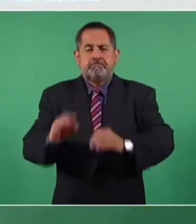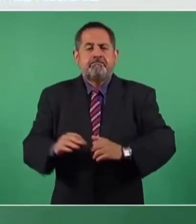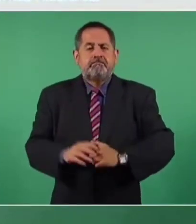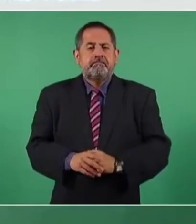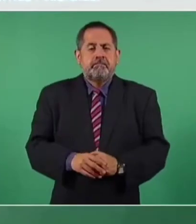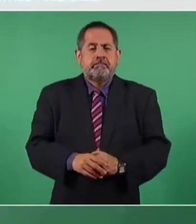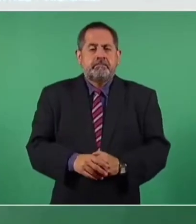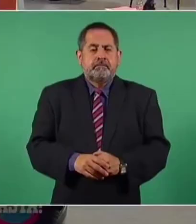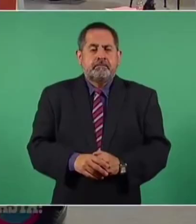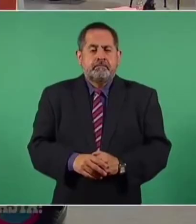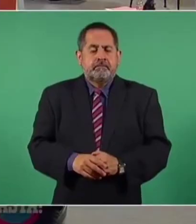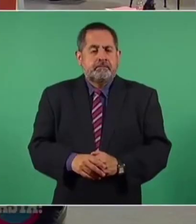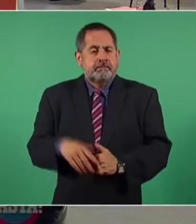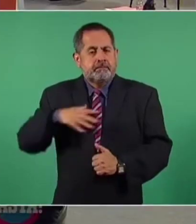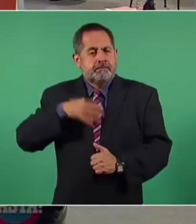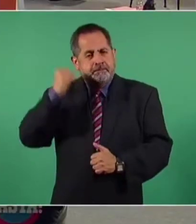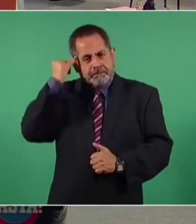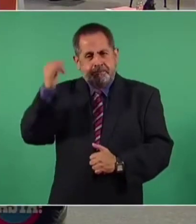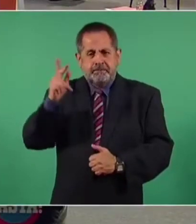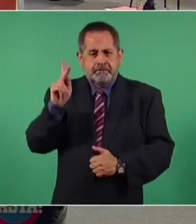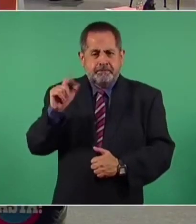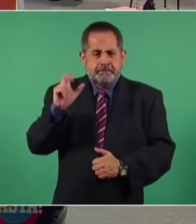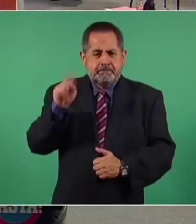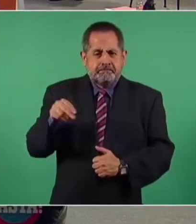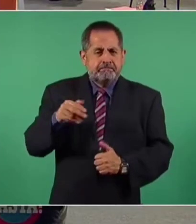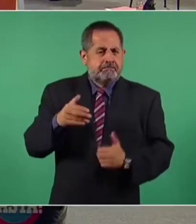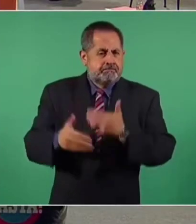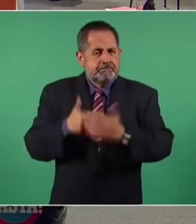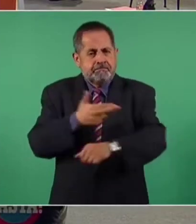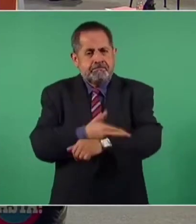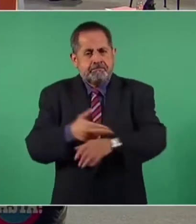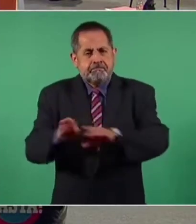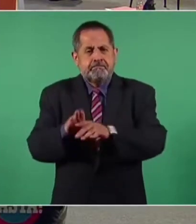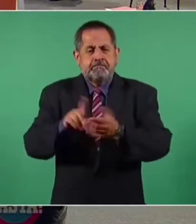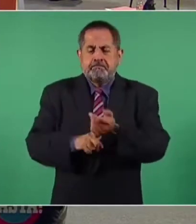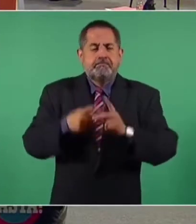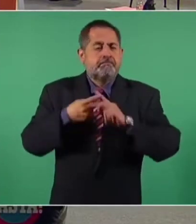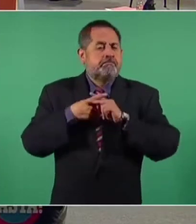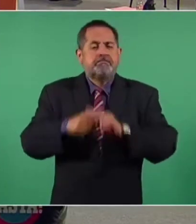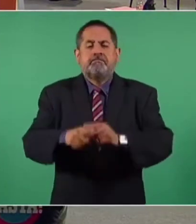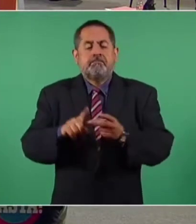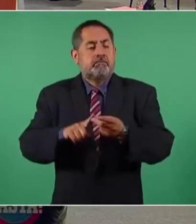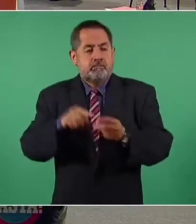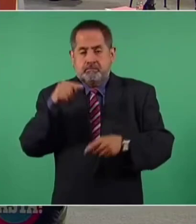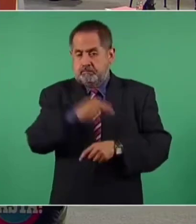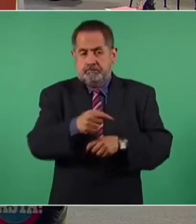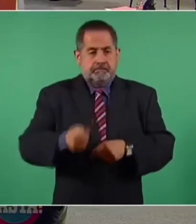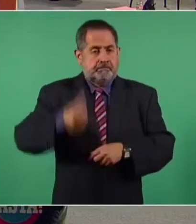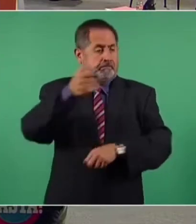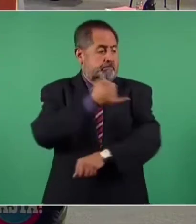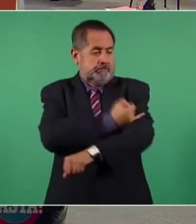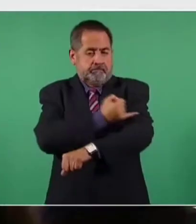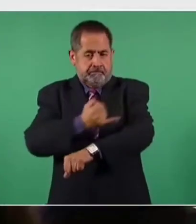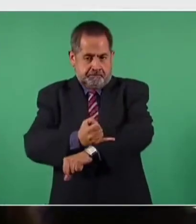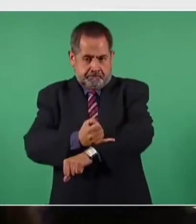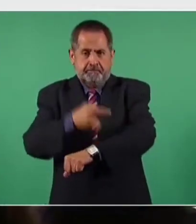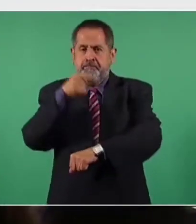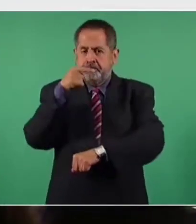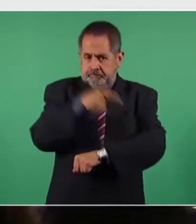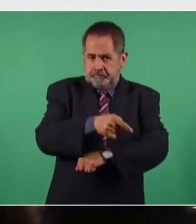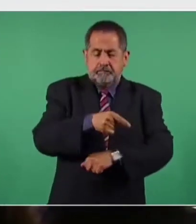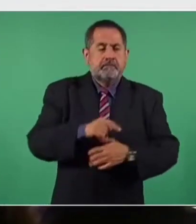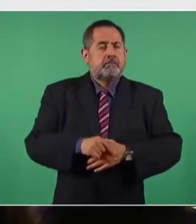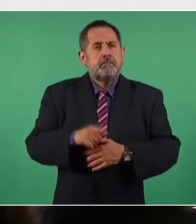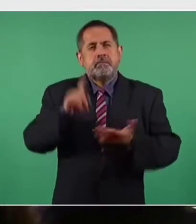Bueno, la estrategia consiste, ya decíamos, vamos a iniciar en Iztapalapa. Tenemos definidas 1